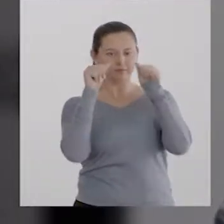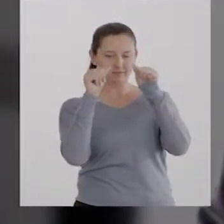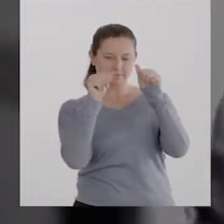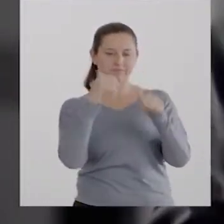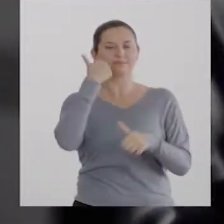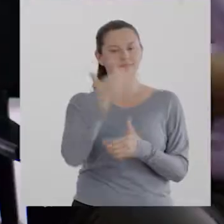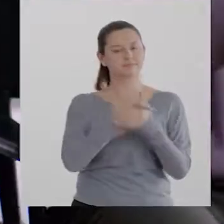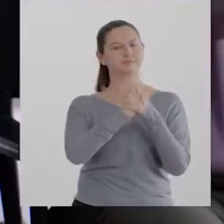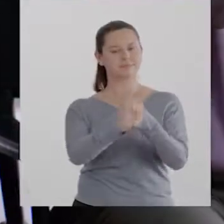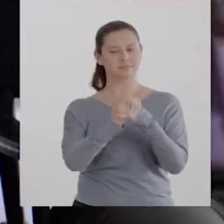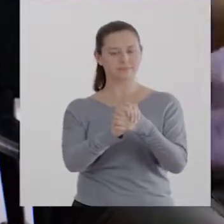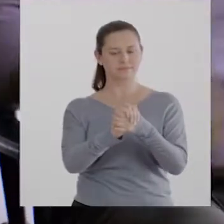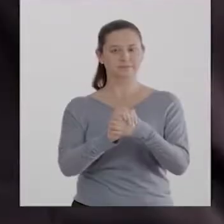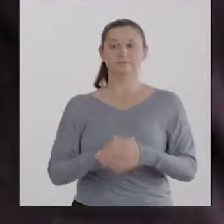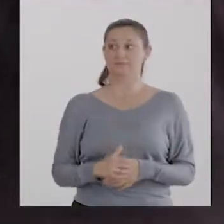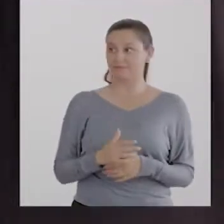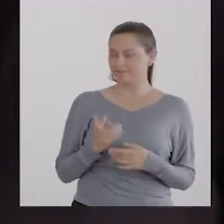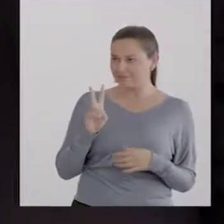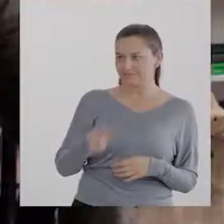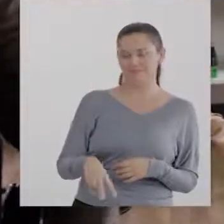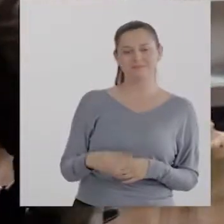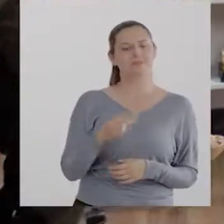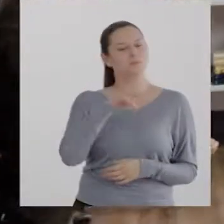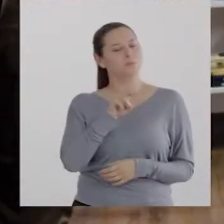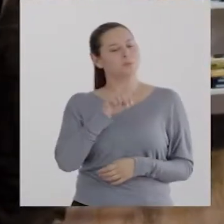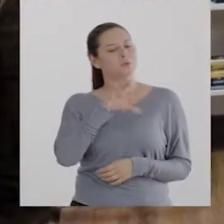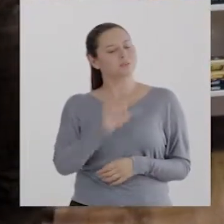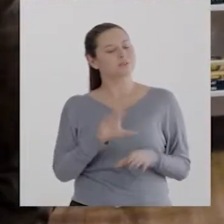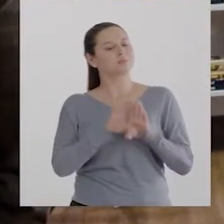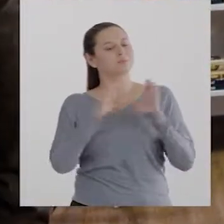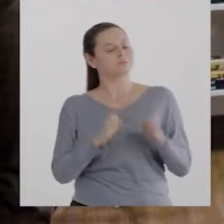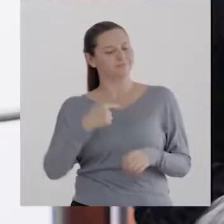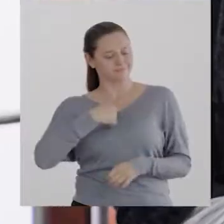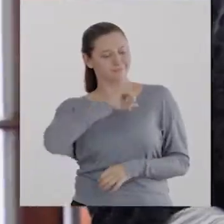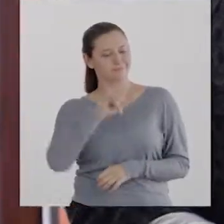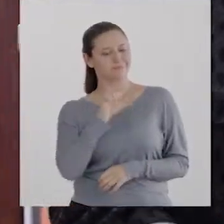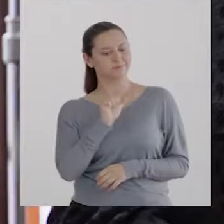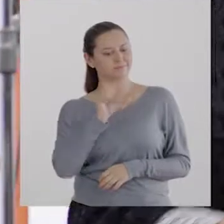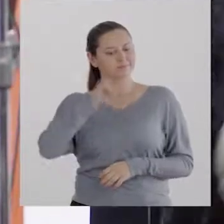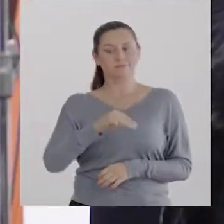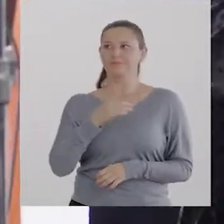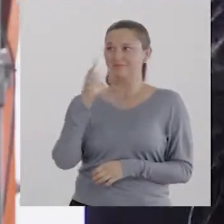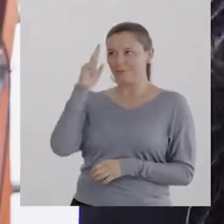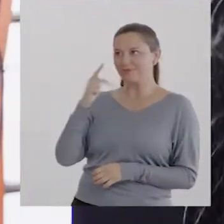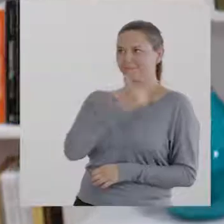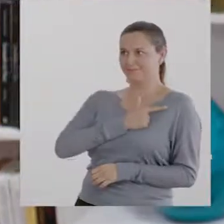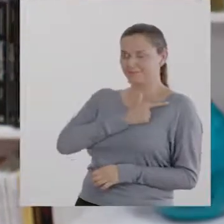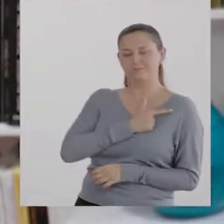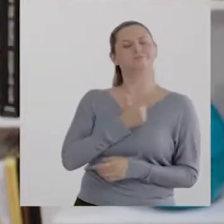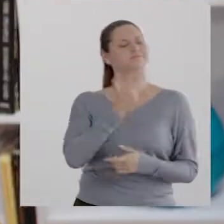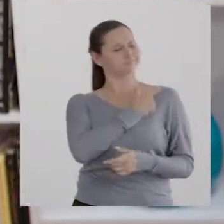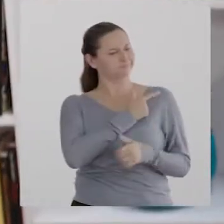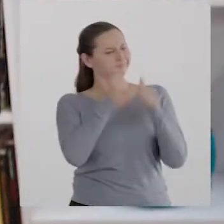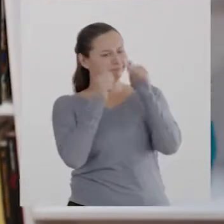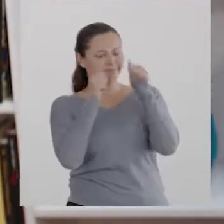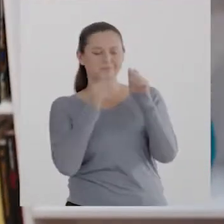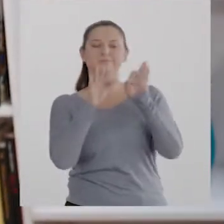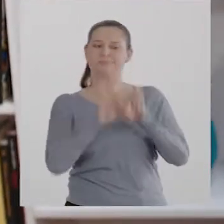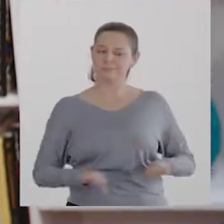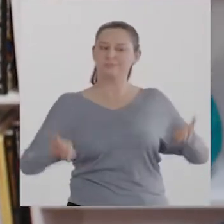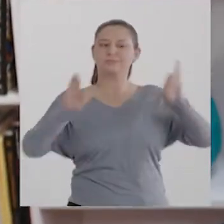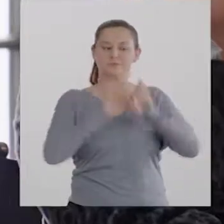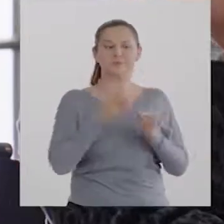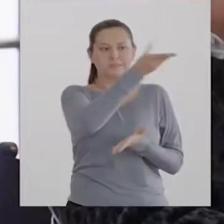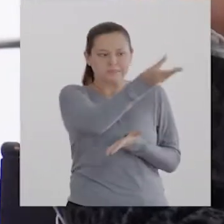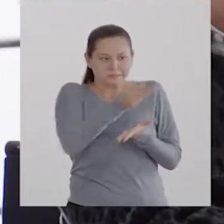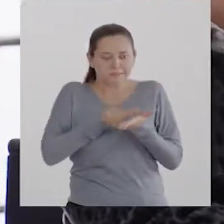ha escuchado todo este tiempo. Y quiere saludarte. De verdad. Mónica, ¿cómo estás? José Antonio Mil. Hola, mucho gusto. Me da mucho gusto haberte escuchado. Para mí